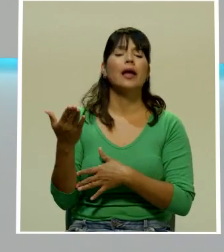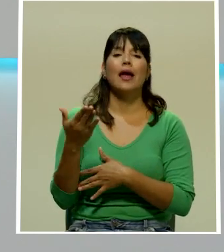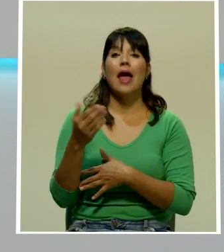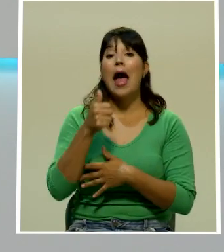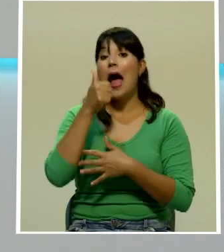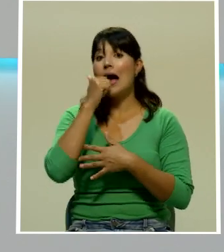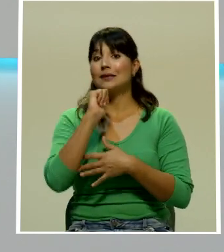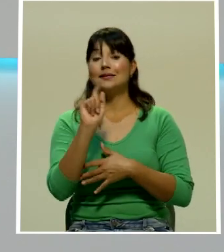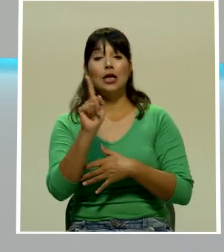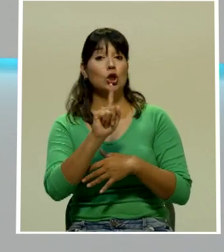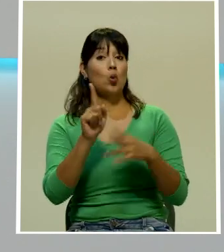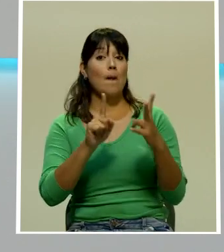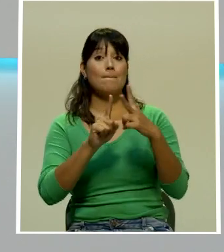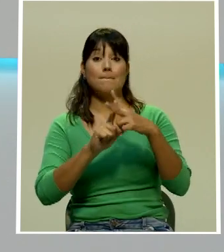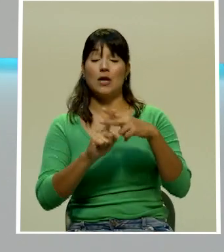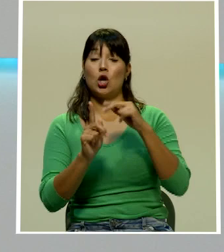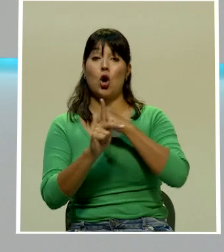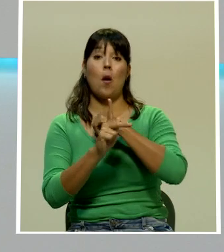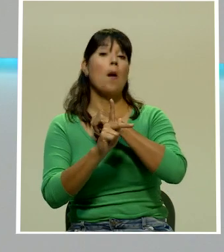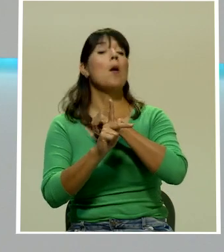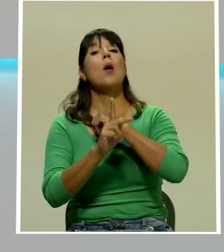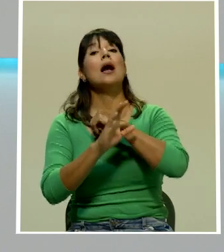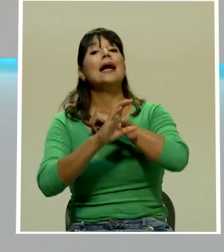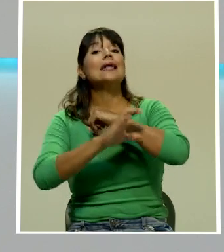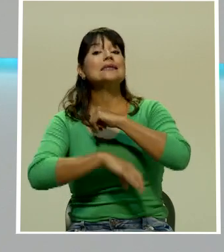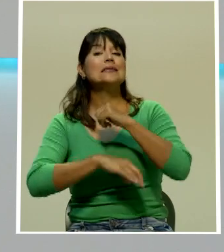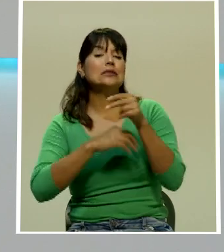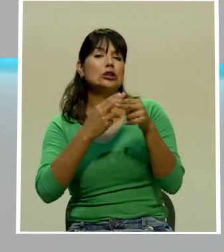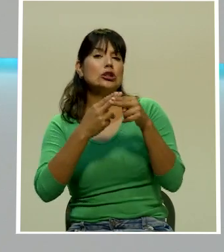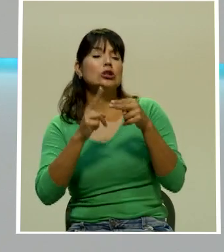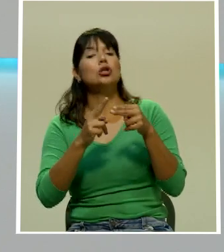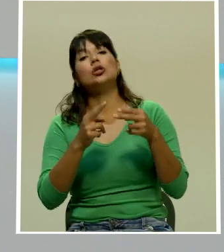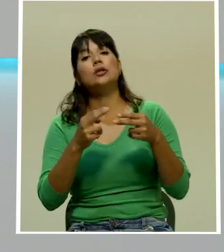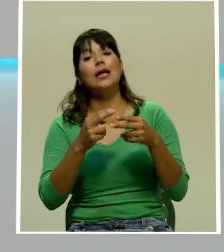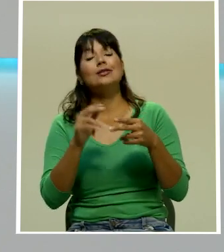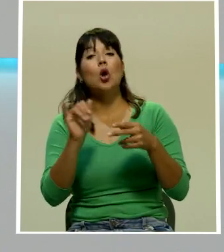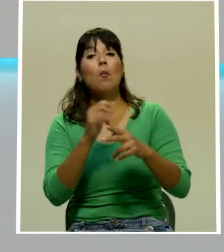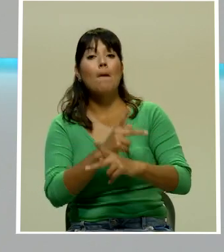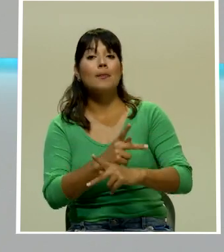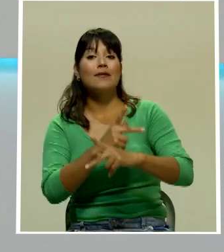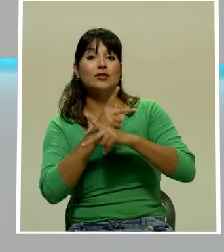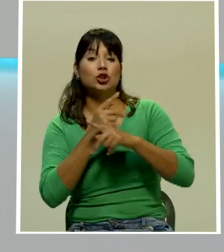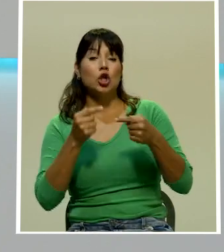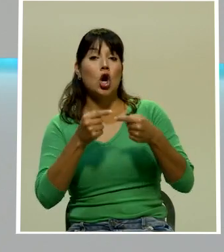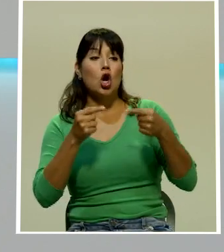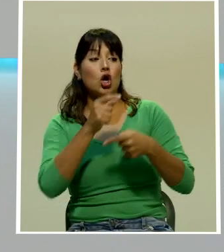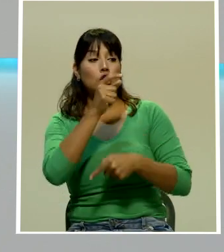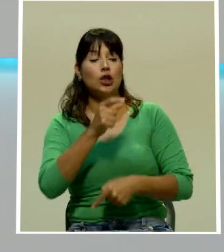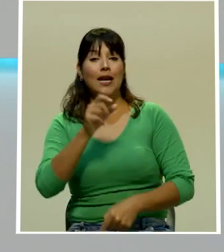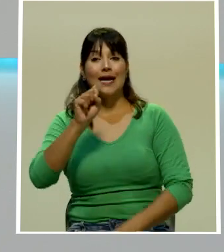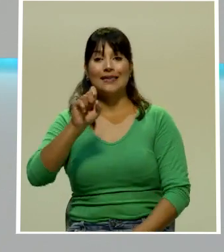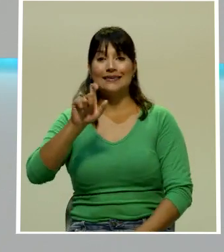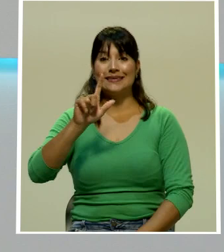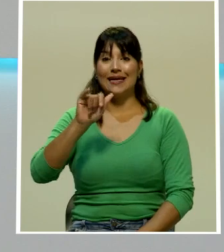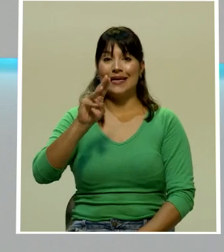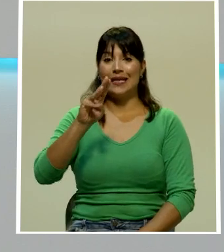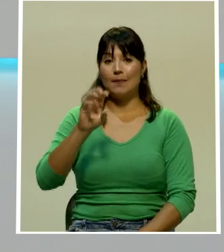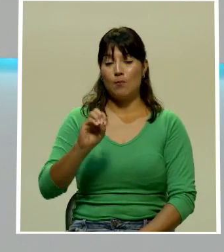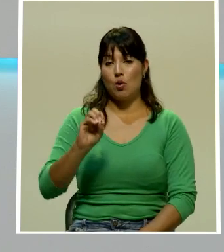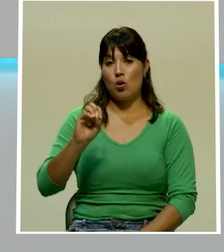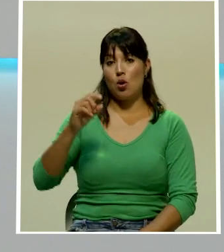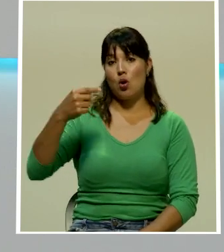acogió las medidas cautelares que se habían pedido en contra de Celi Moguido y dos personas más porque la fiscalía